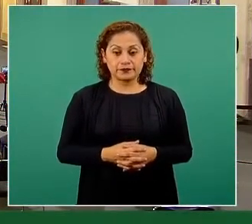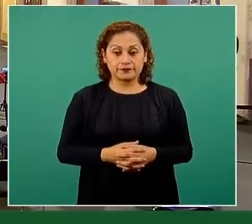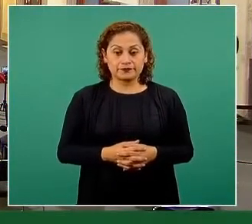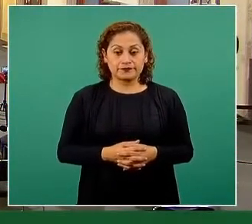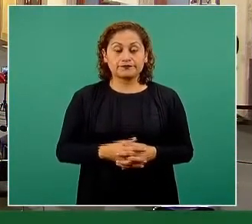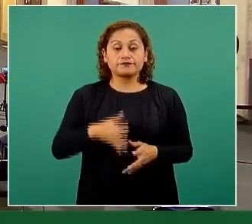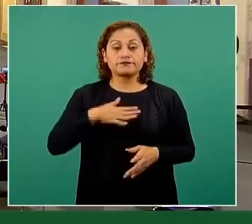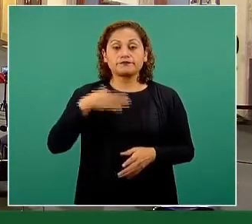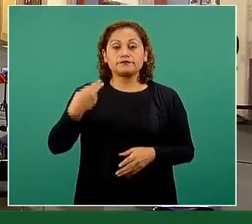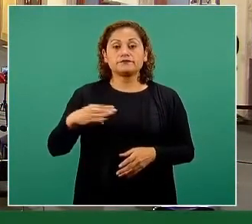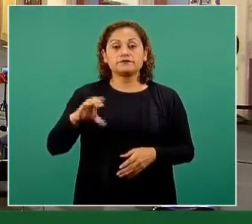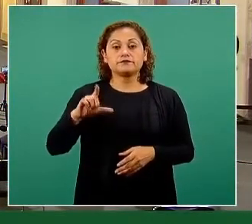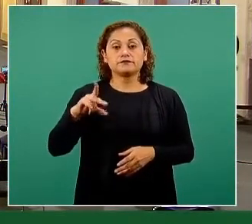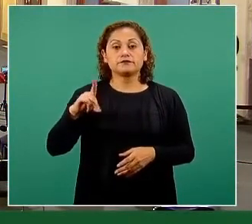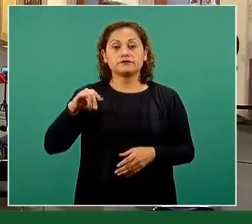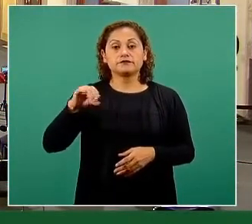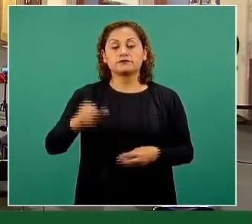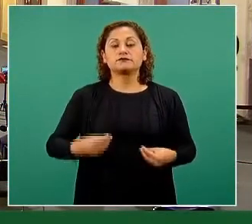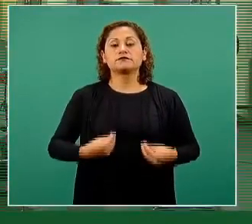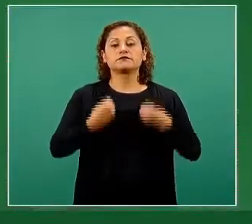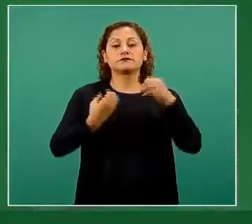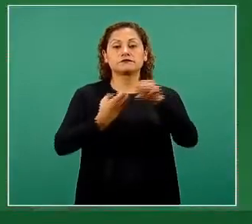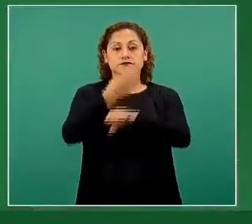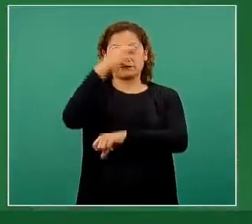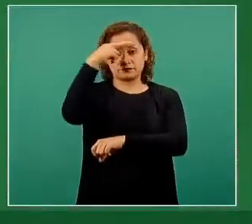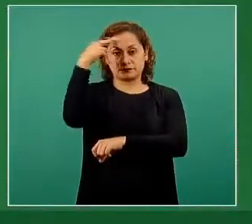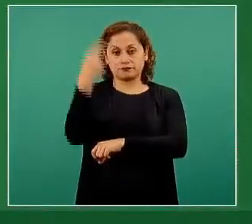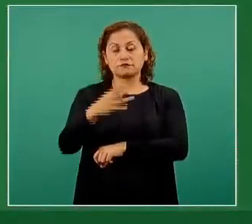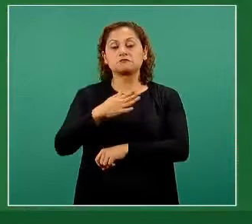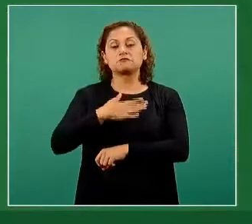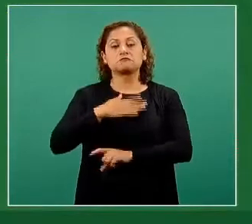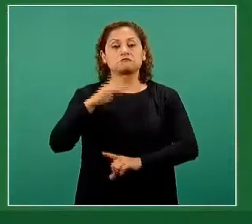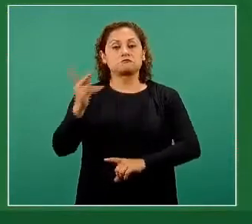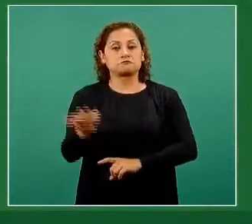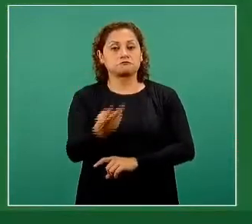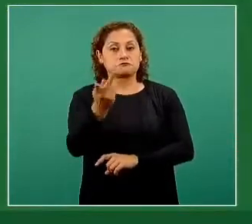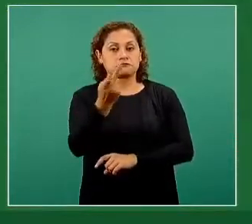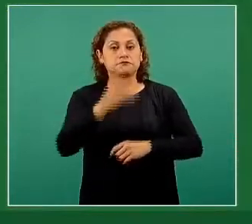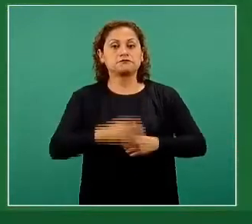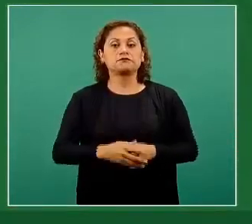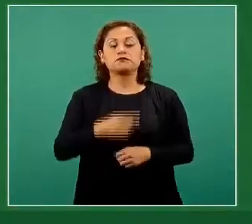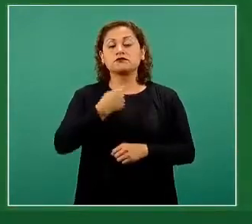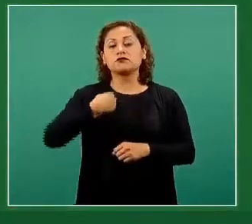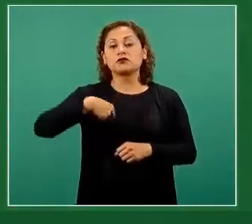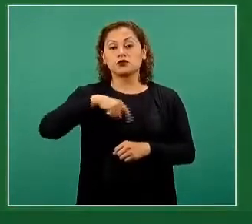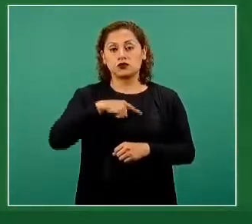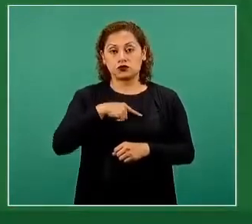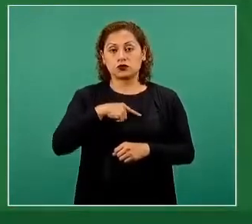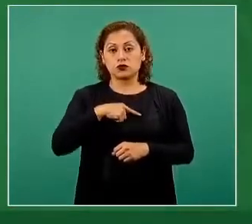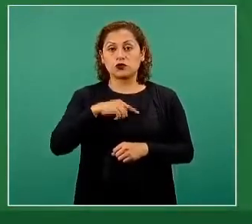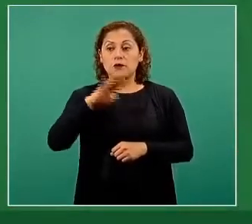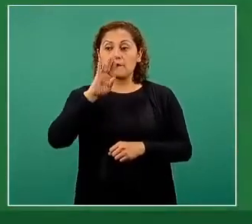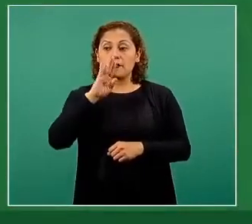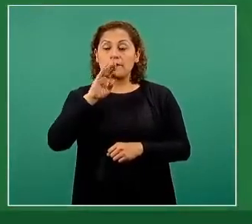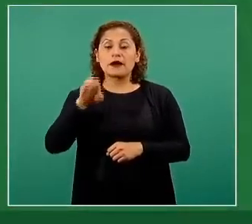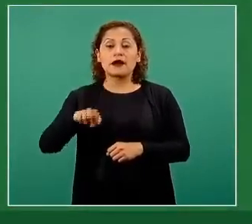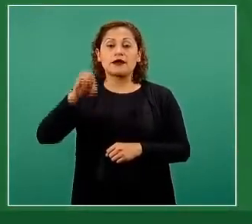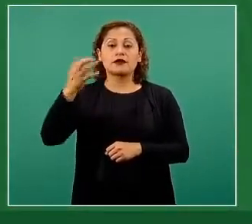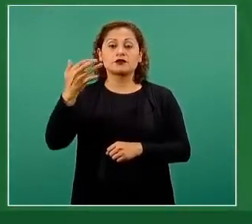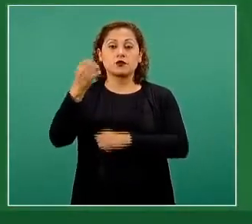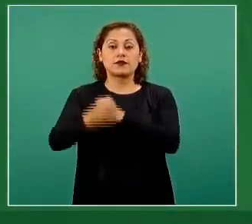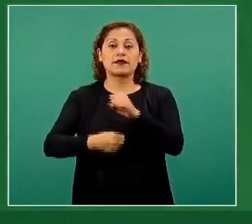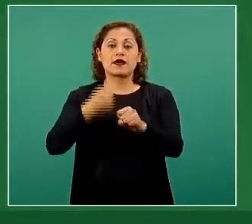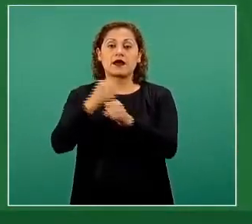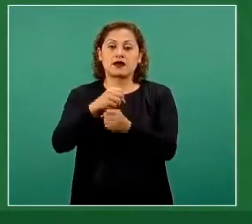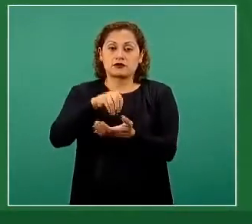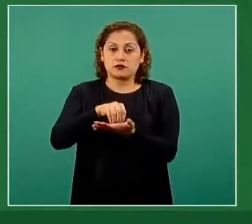Mi nombre es Claudia y soy del Estado de México. Tengo una duda. Hicimos el registro de mi mamá que cumple 50 años este